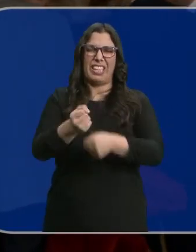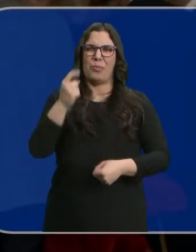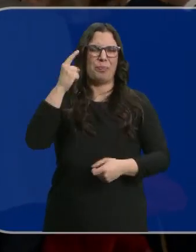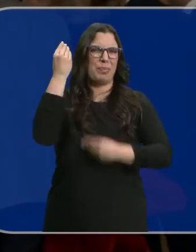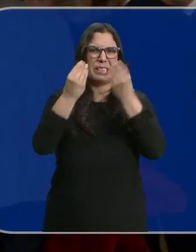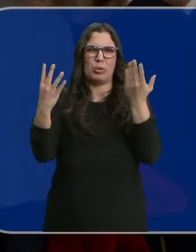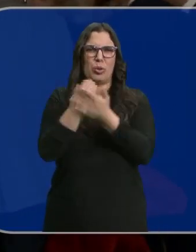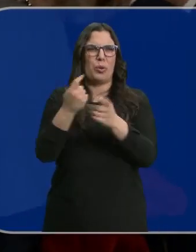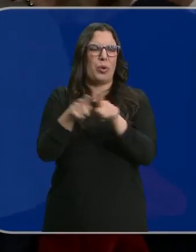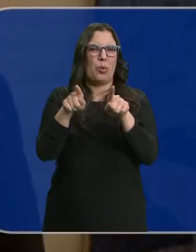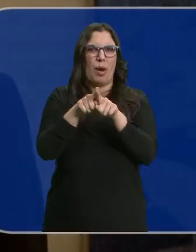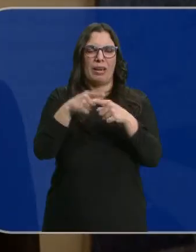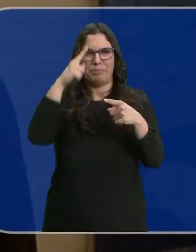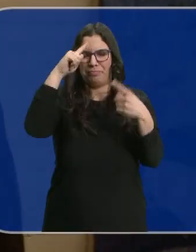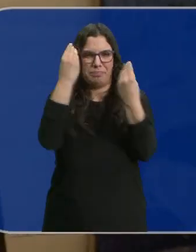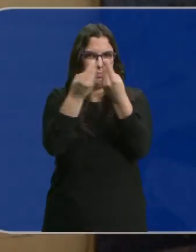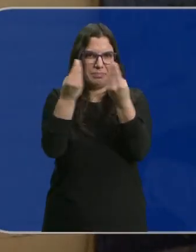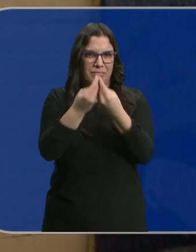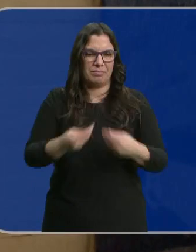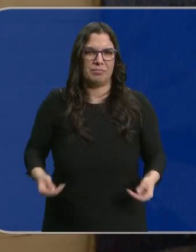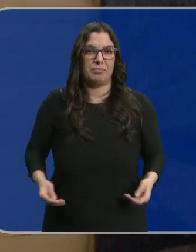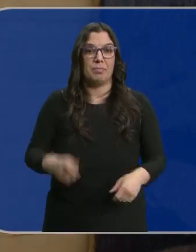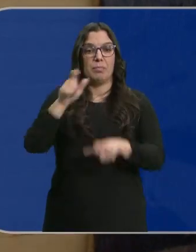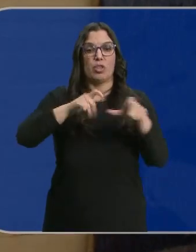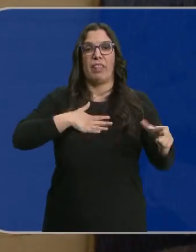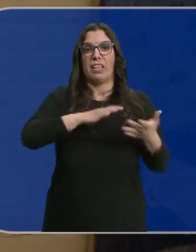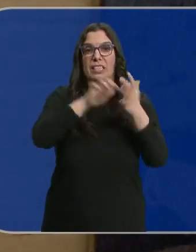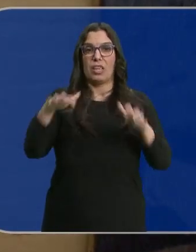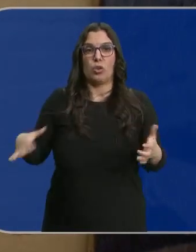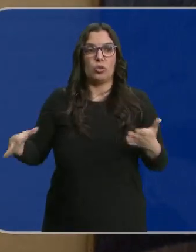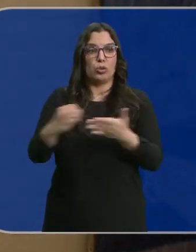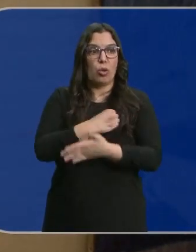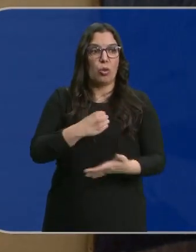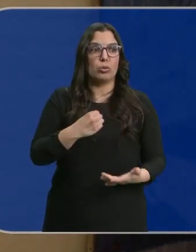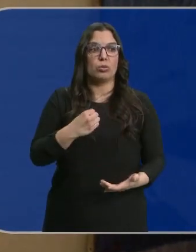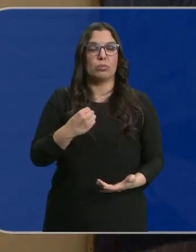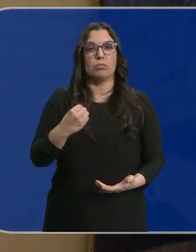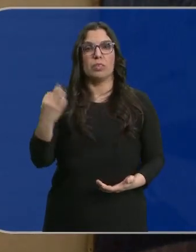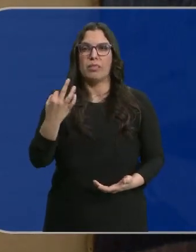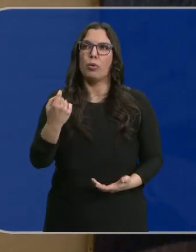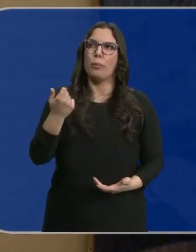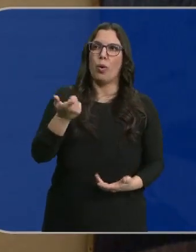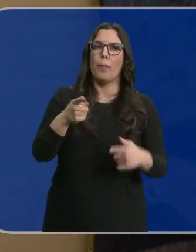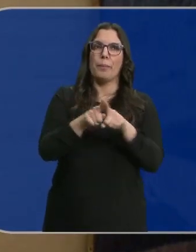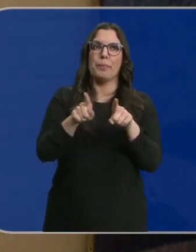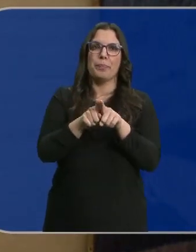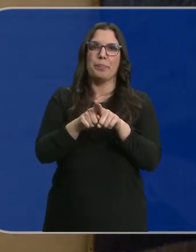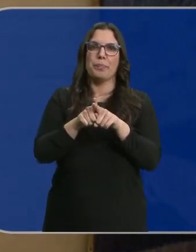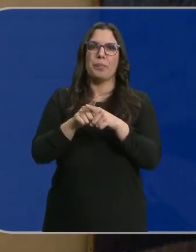un poquito una distopía. Deseamos todos los castellaneses que hoy hubiera aquí un poquito más de